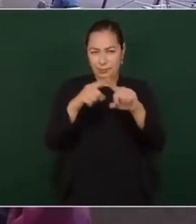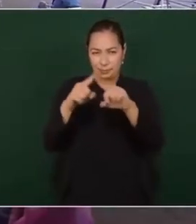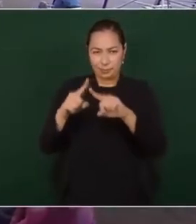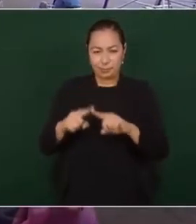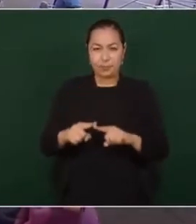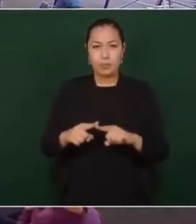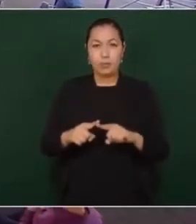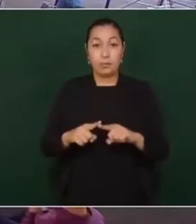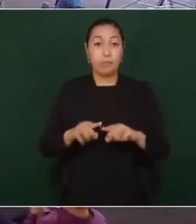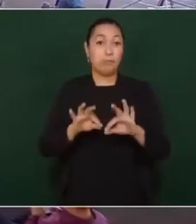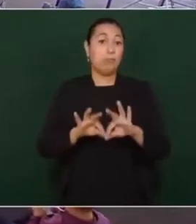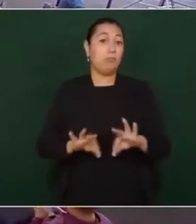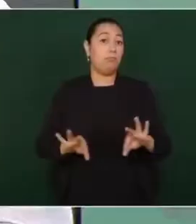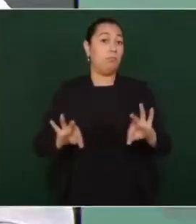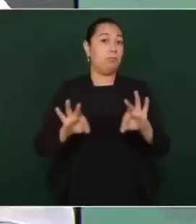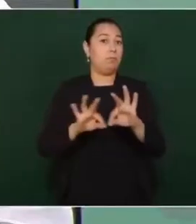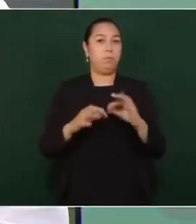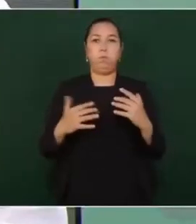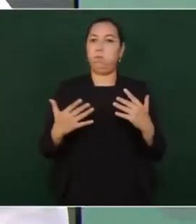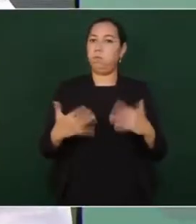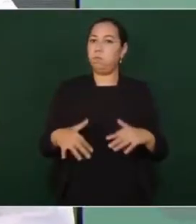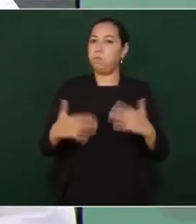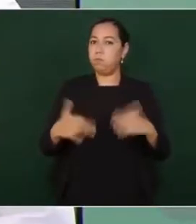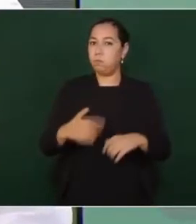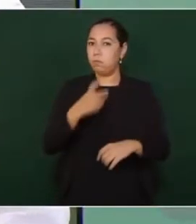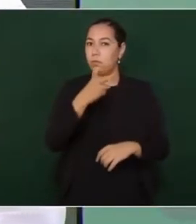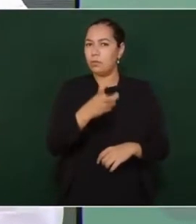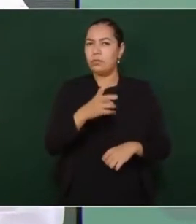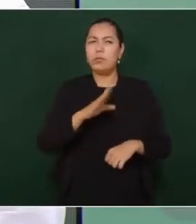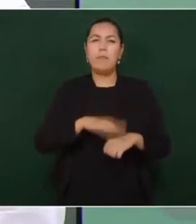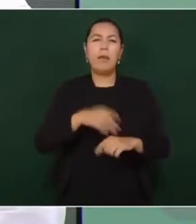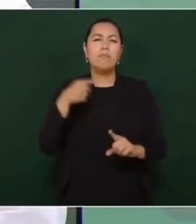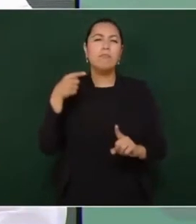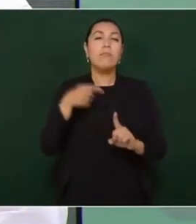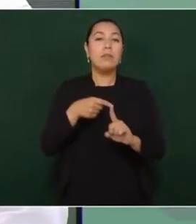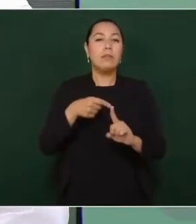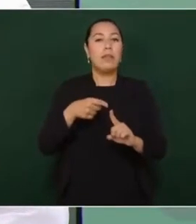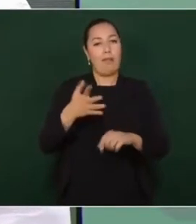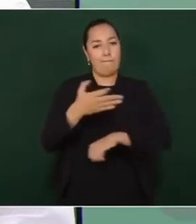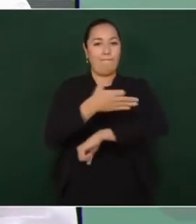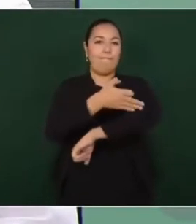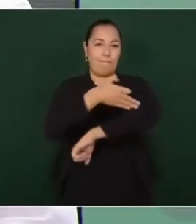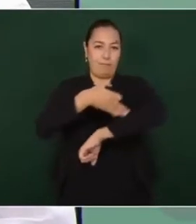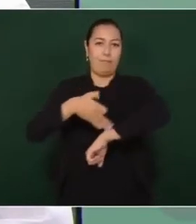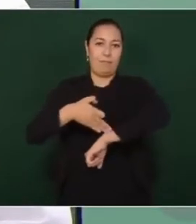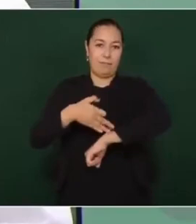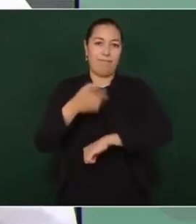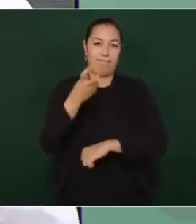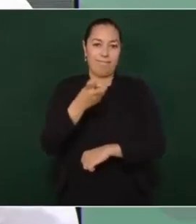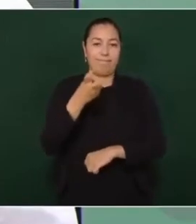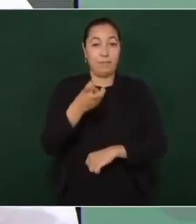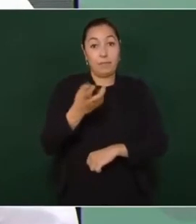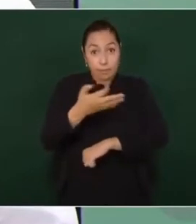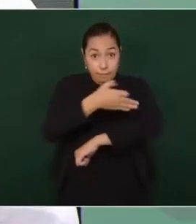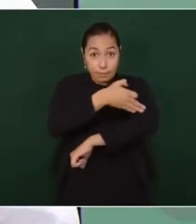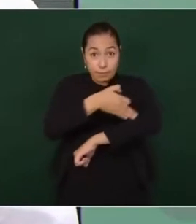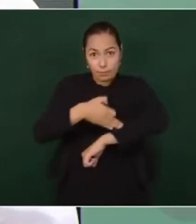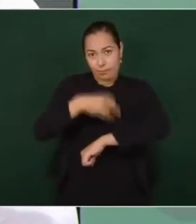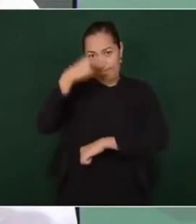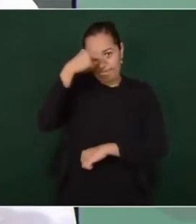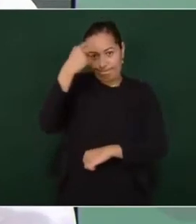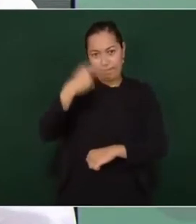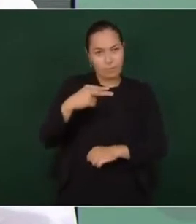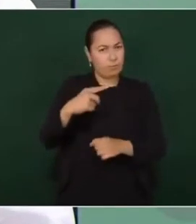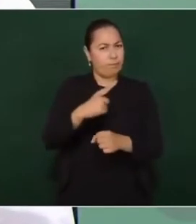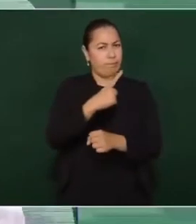importantísima. La familia mexicana es la